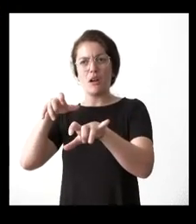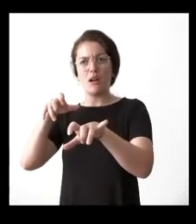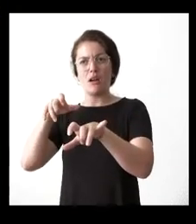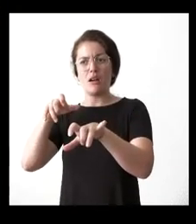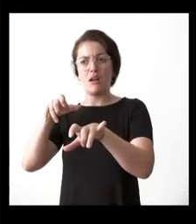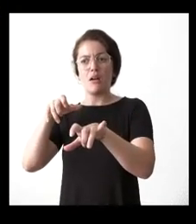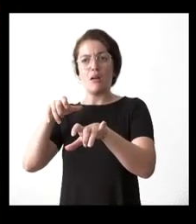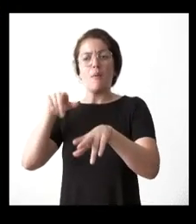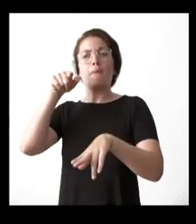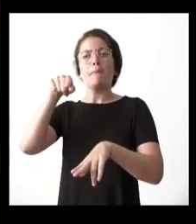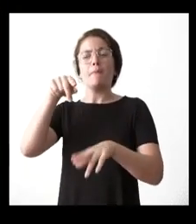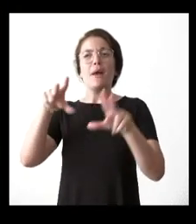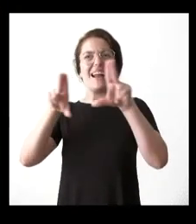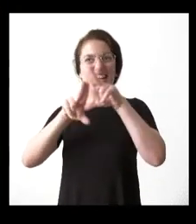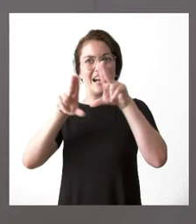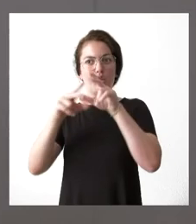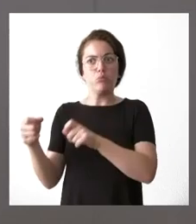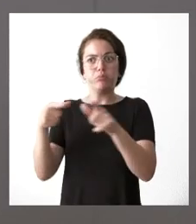Renault a su factoría Villa Muriel gracias